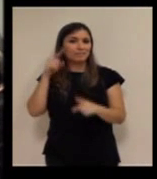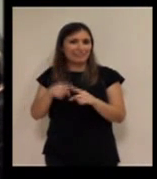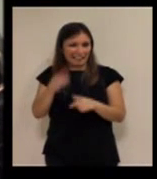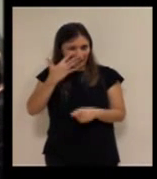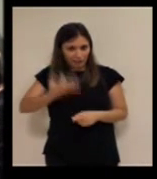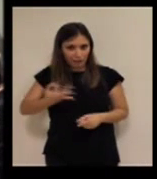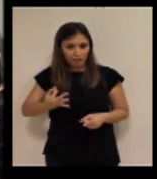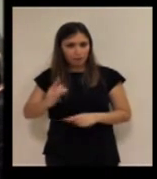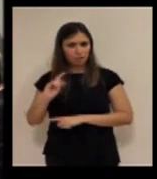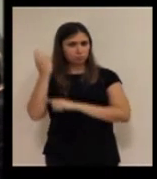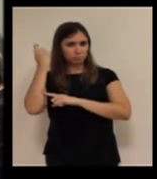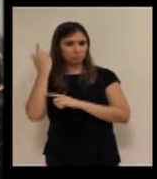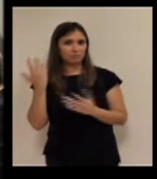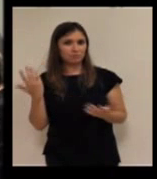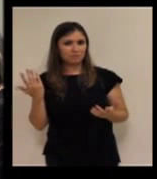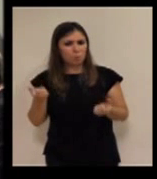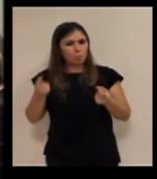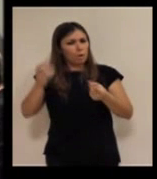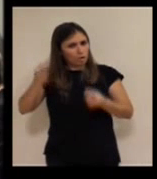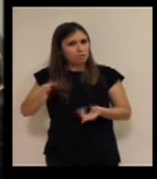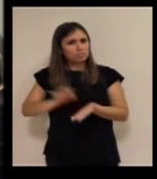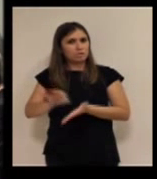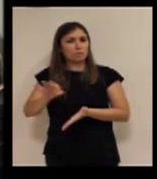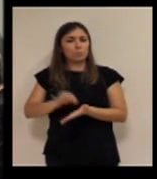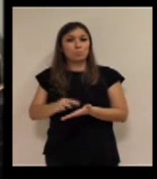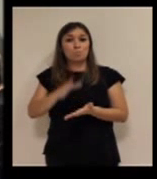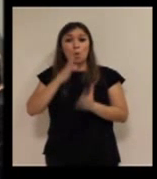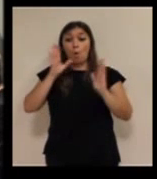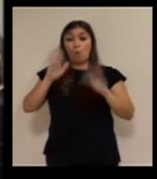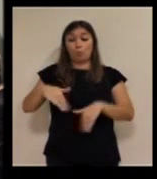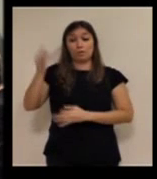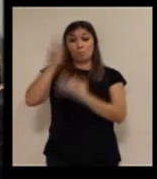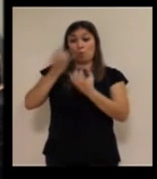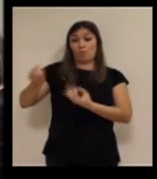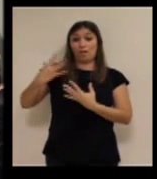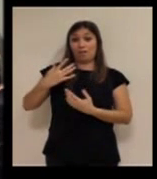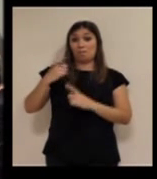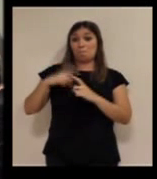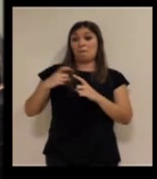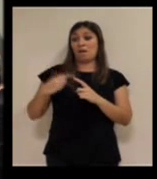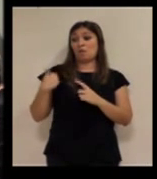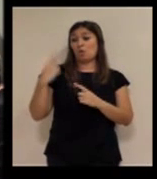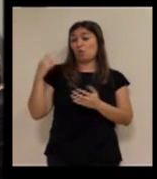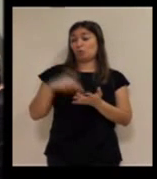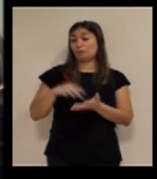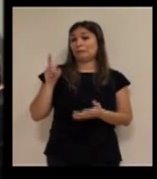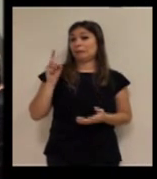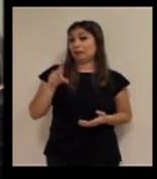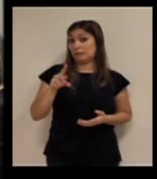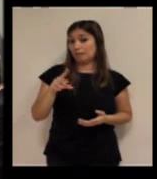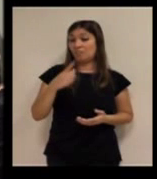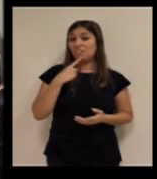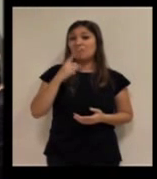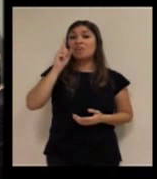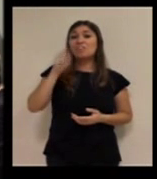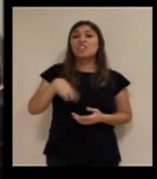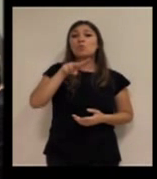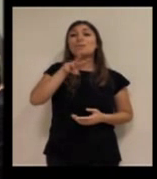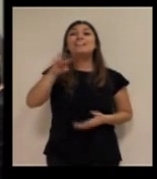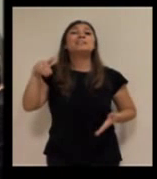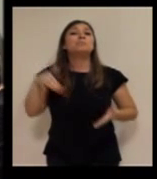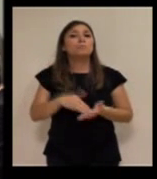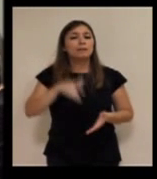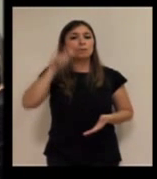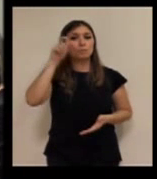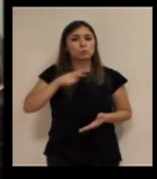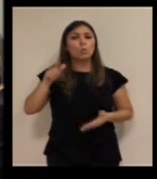realmente conseguir ofrecer ese servicio? Porque por el último dato que yo tenía de mayo de 2013, había 123.000